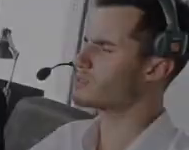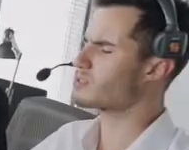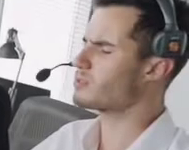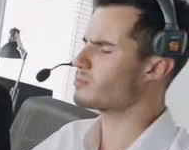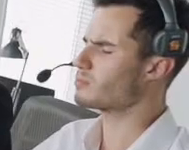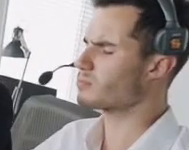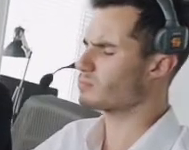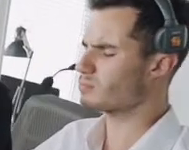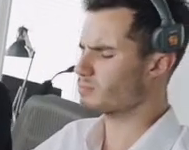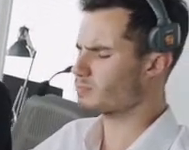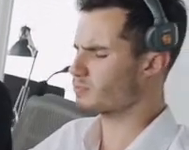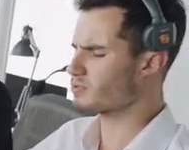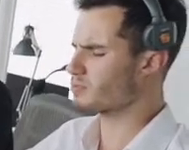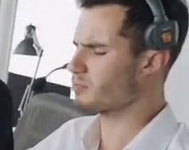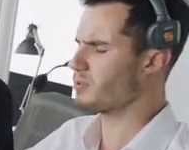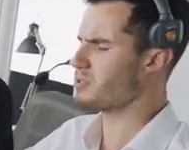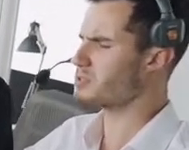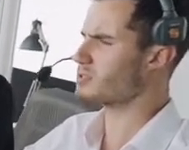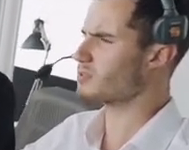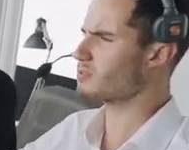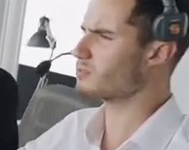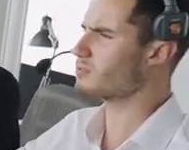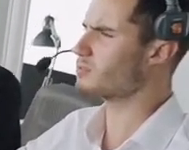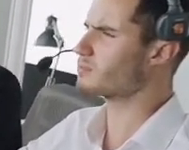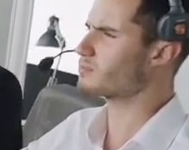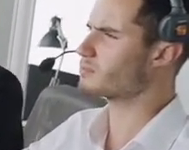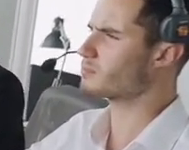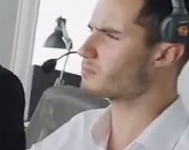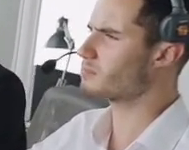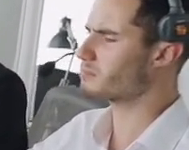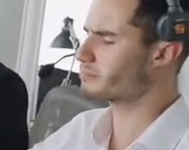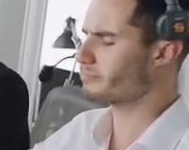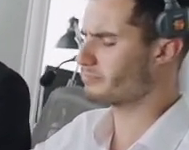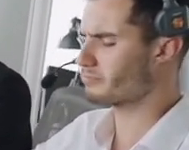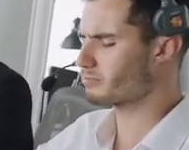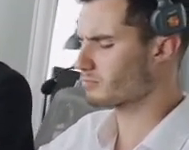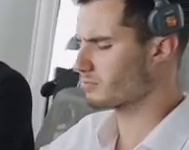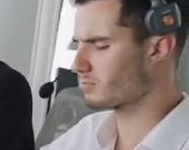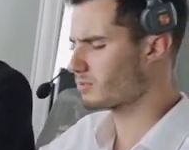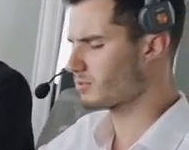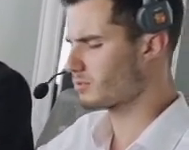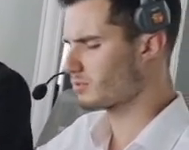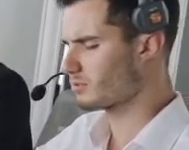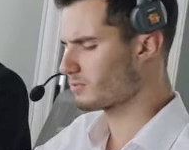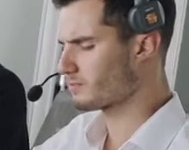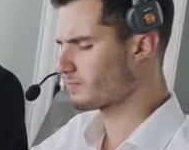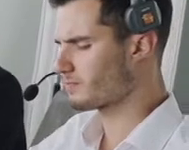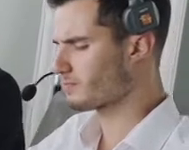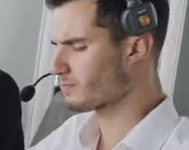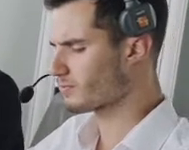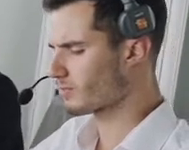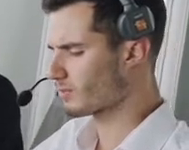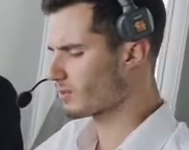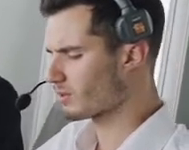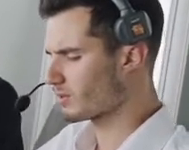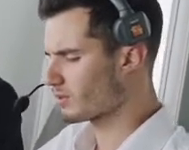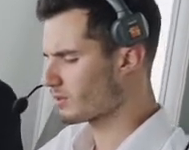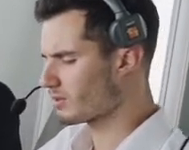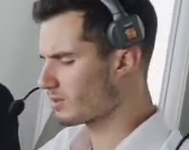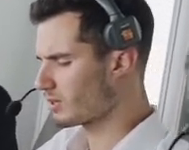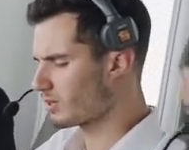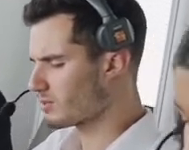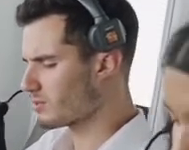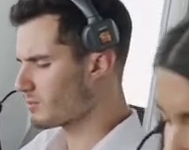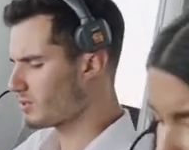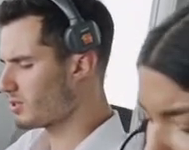poder proveer servicios que eran adecuados de manera cultural